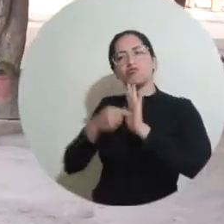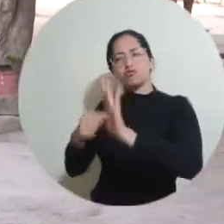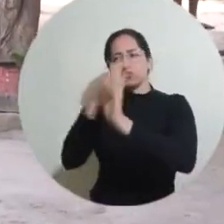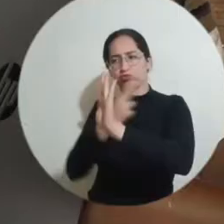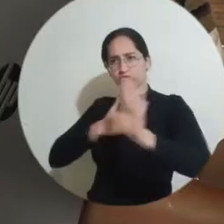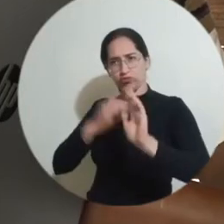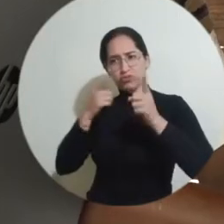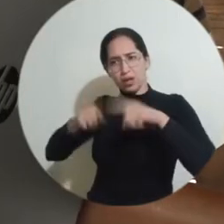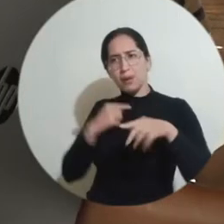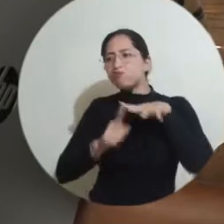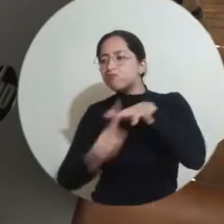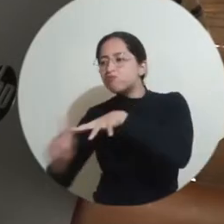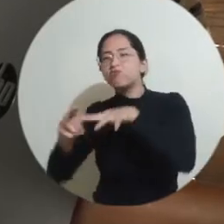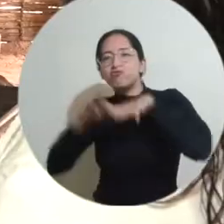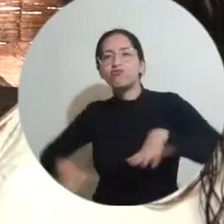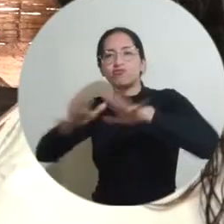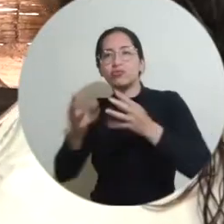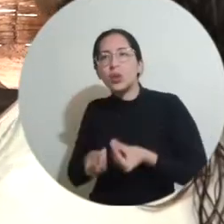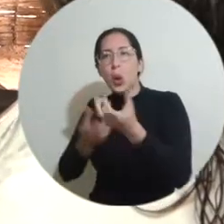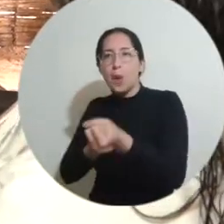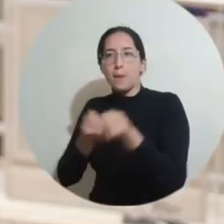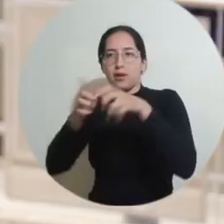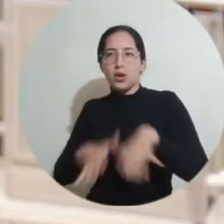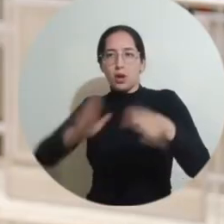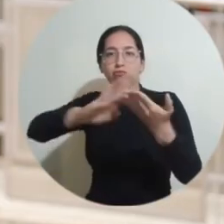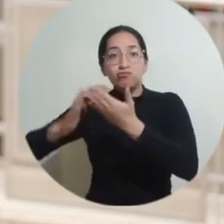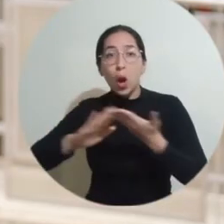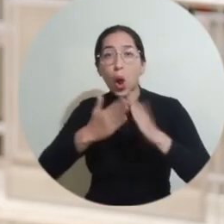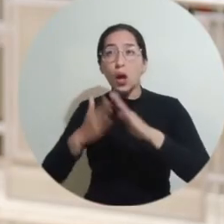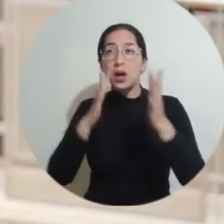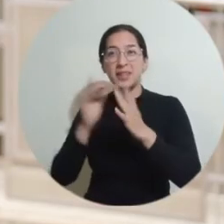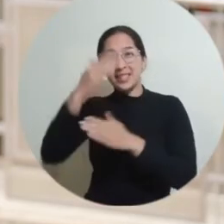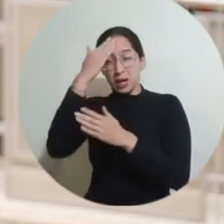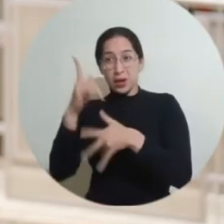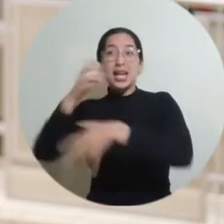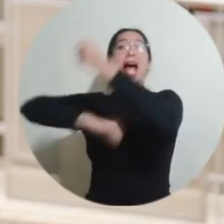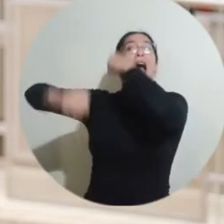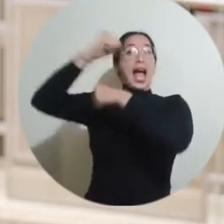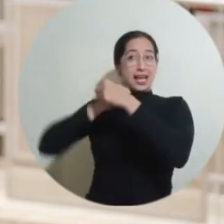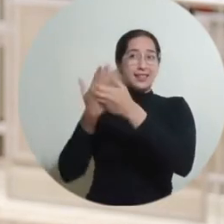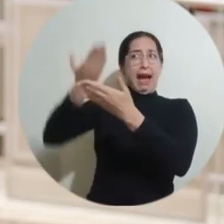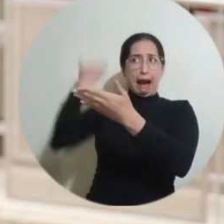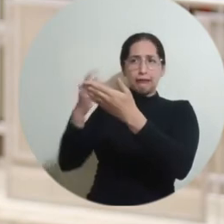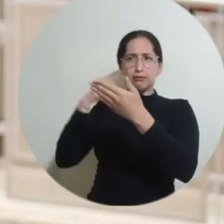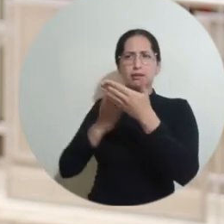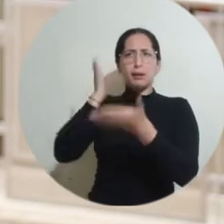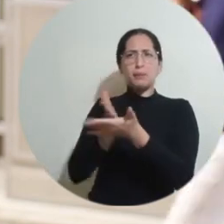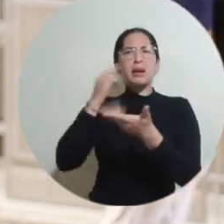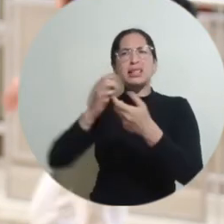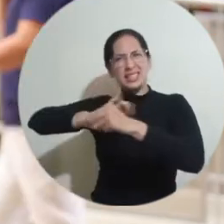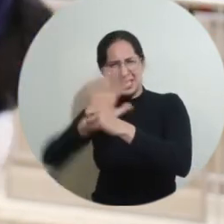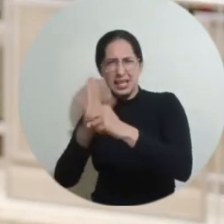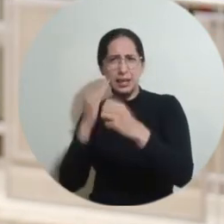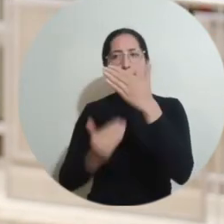con las comunidades y muy importante, este documento fue escrito en el marco de la pandemia por la COVID-19 ACEU ponderó muy